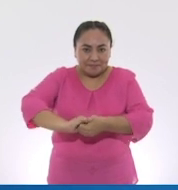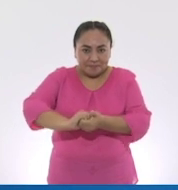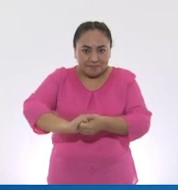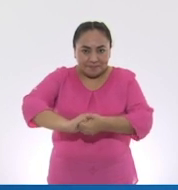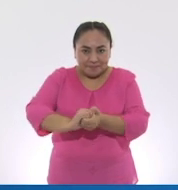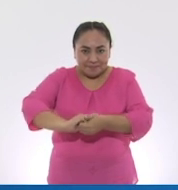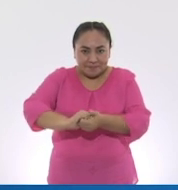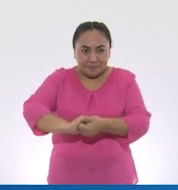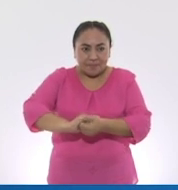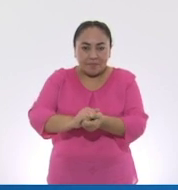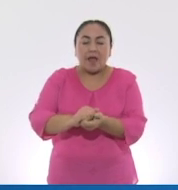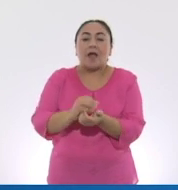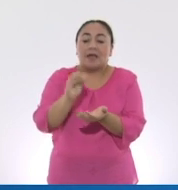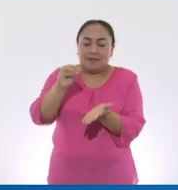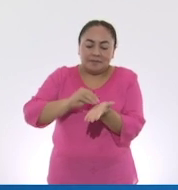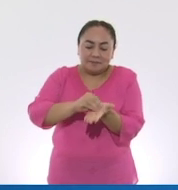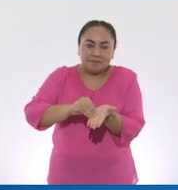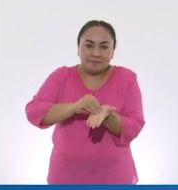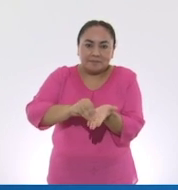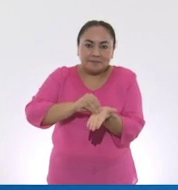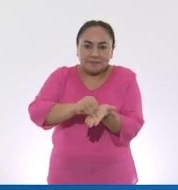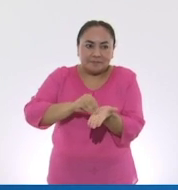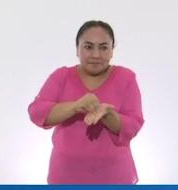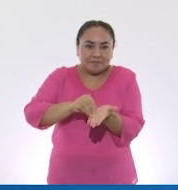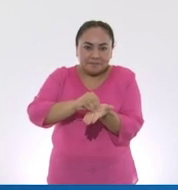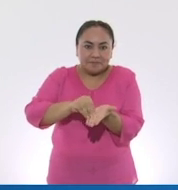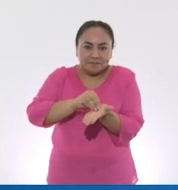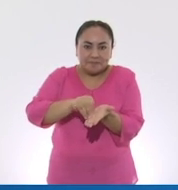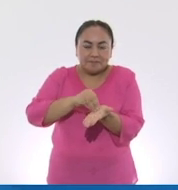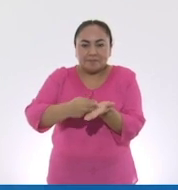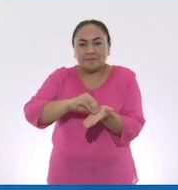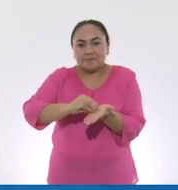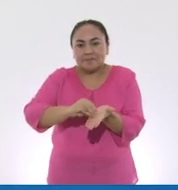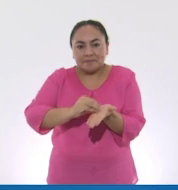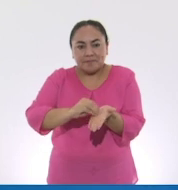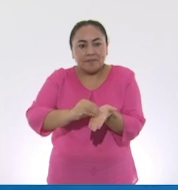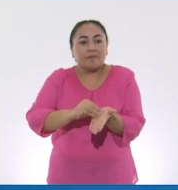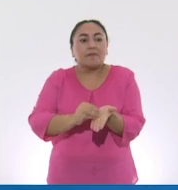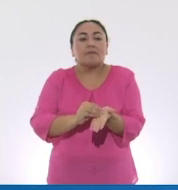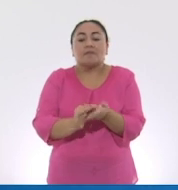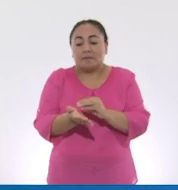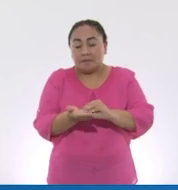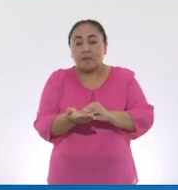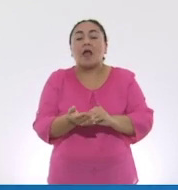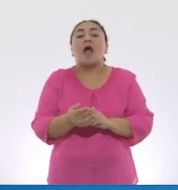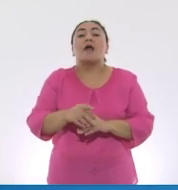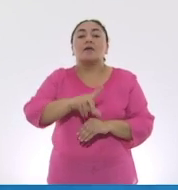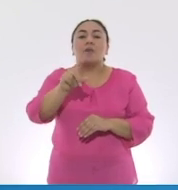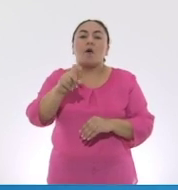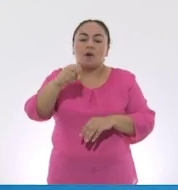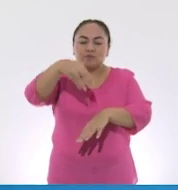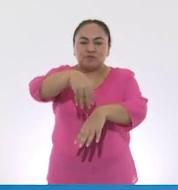como que rasguñas la palma de tus manos para lavar tus uñas. Enjuaga tus manos con agua.